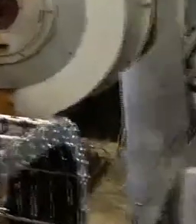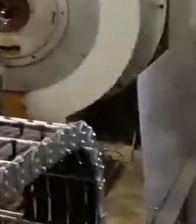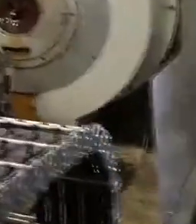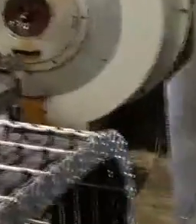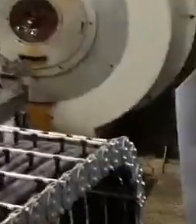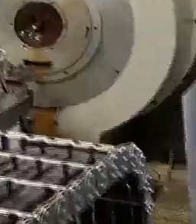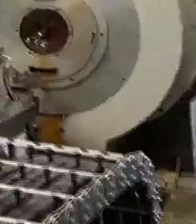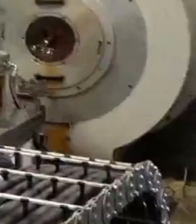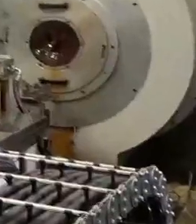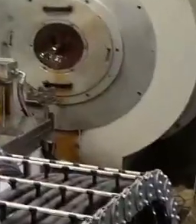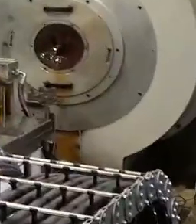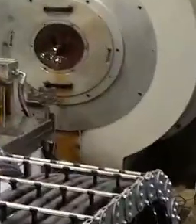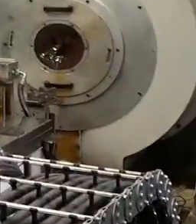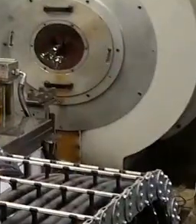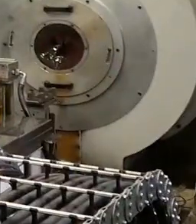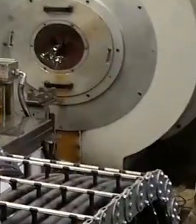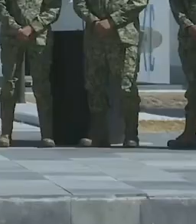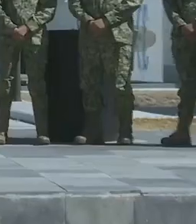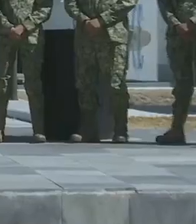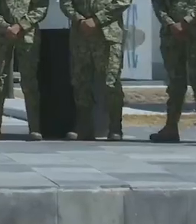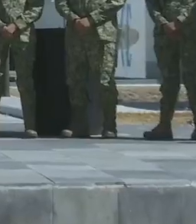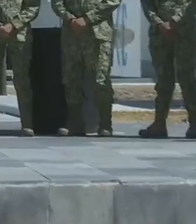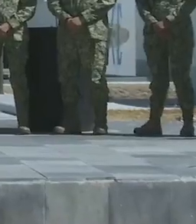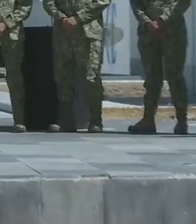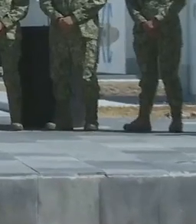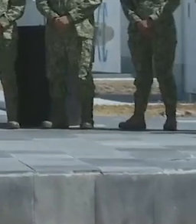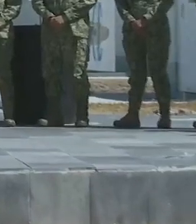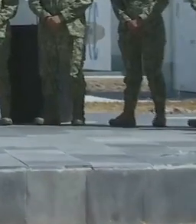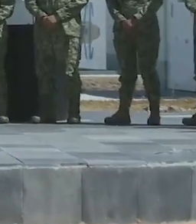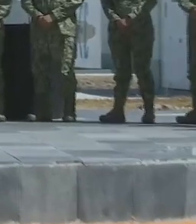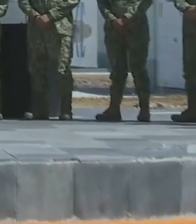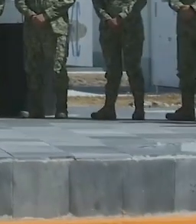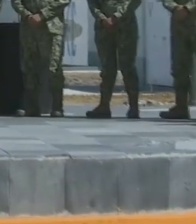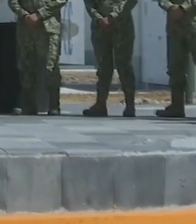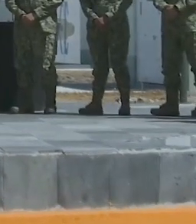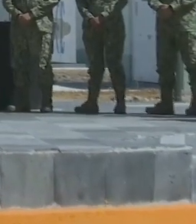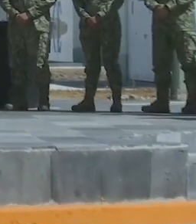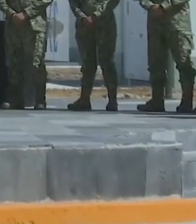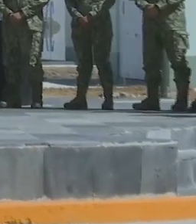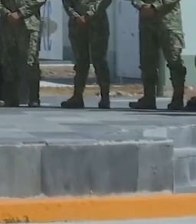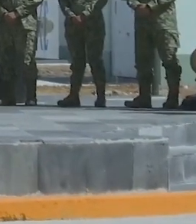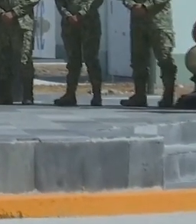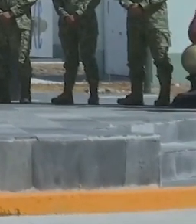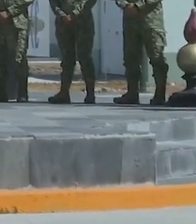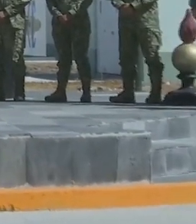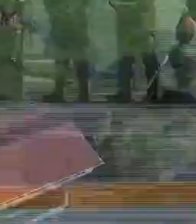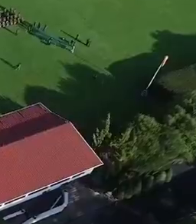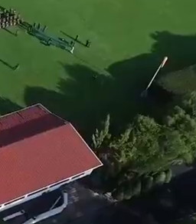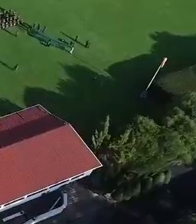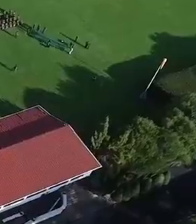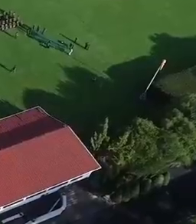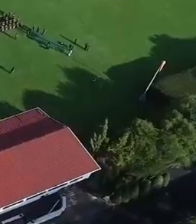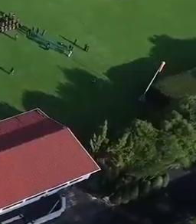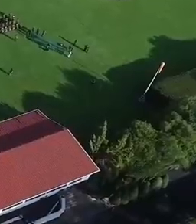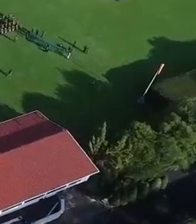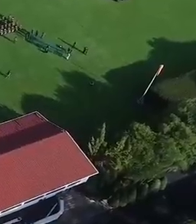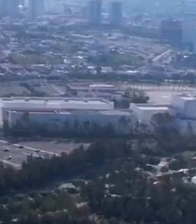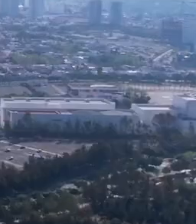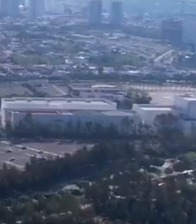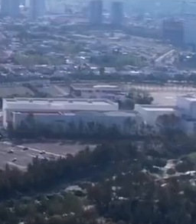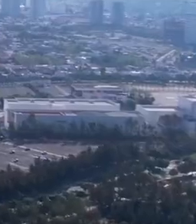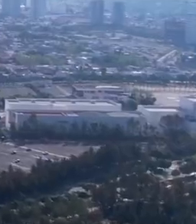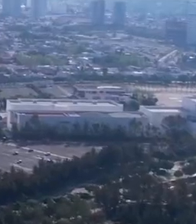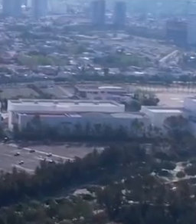infraestructura, equipamiento y tecnología, integrándose actualmente con destacadas mujeres y hombres profesionales que con su labor